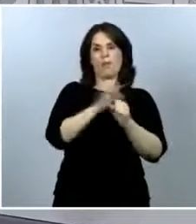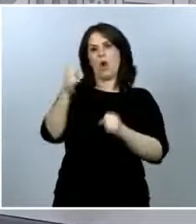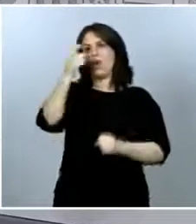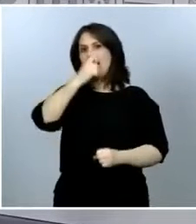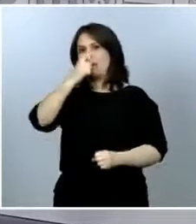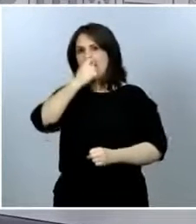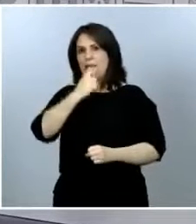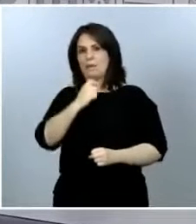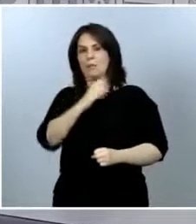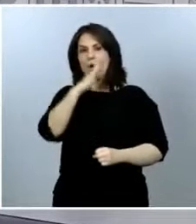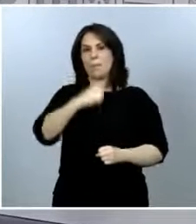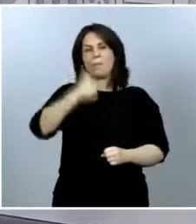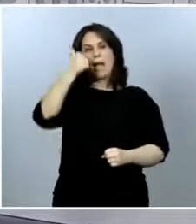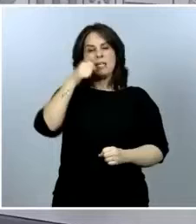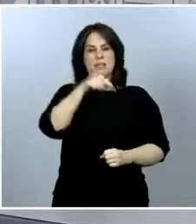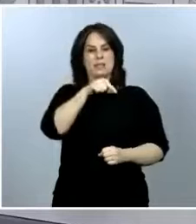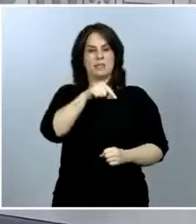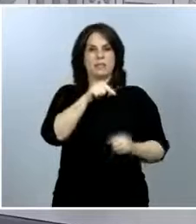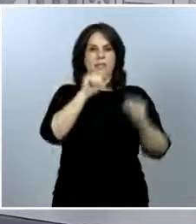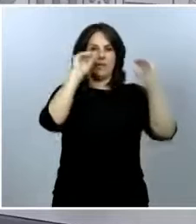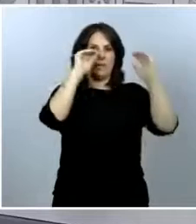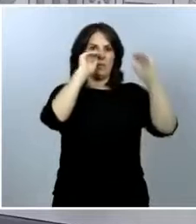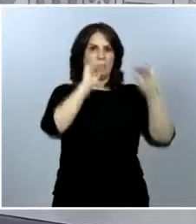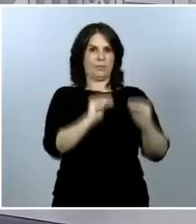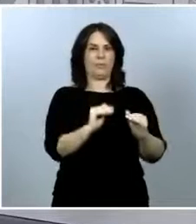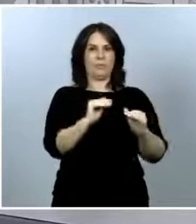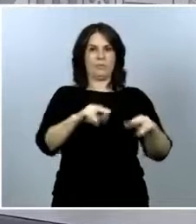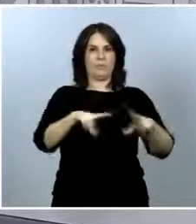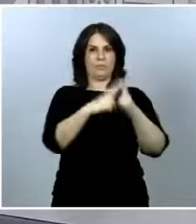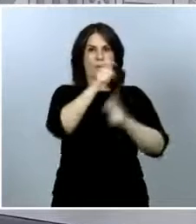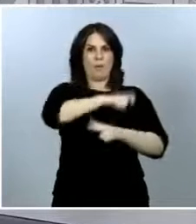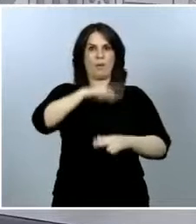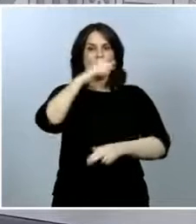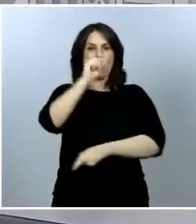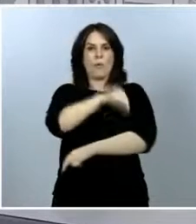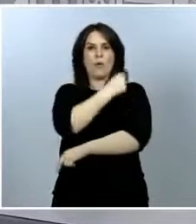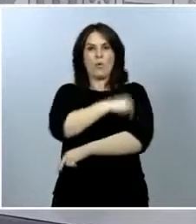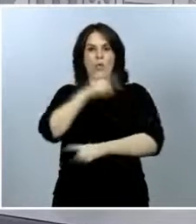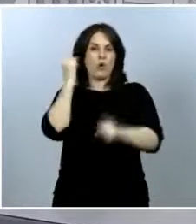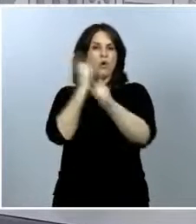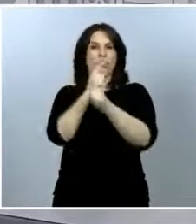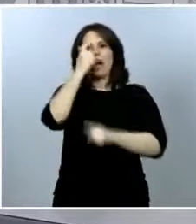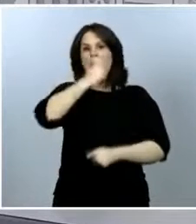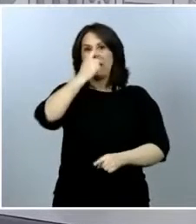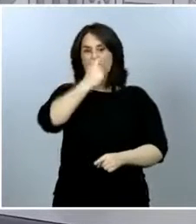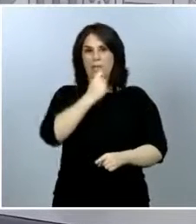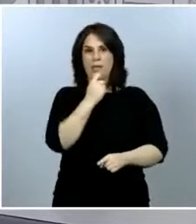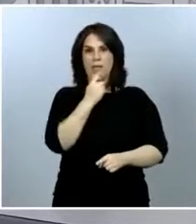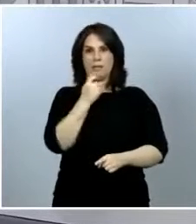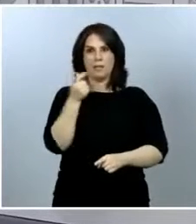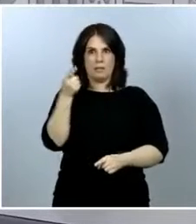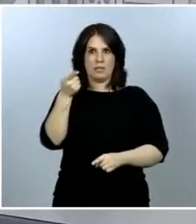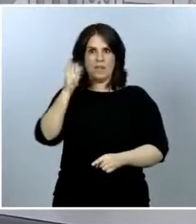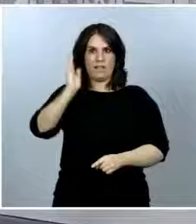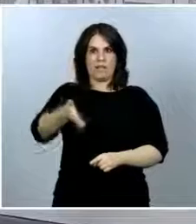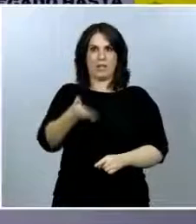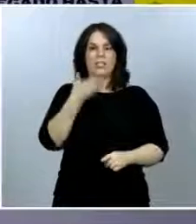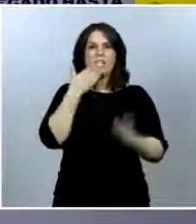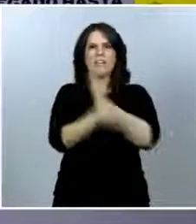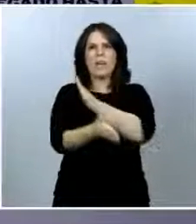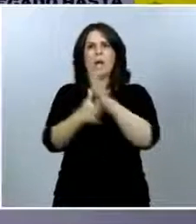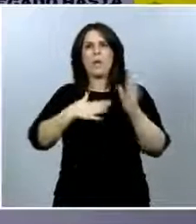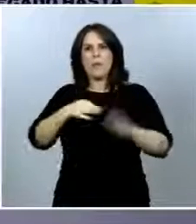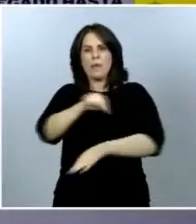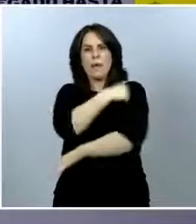letalidad de la pandemia ha recaído sobre el sector de la población vacunado máximamente contra la gripe, ¿es beneficiosa o contraproducente esta